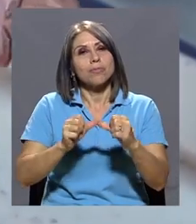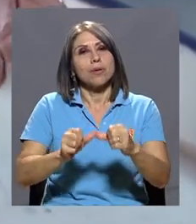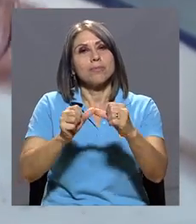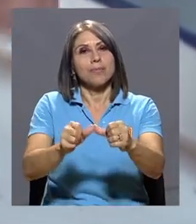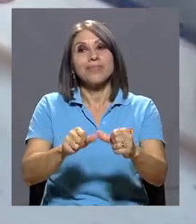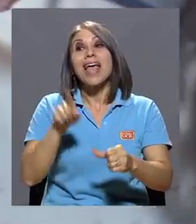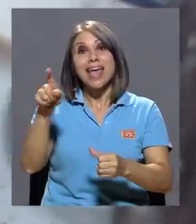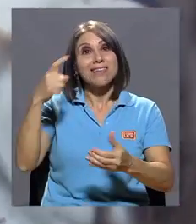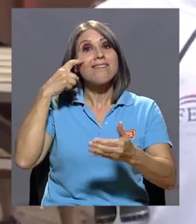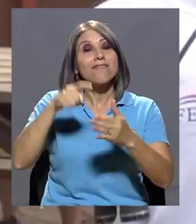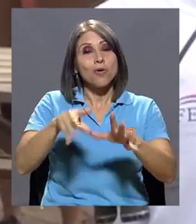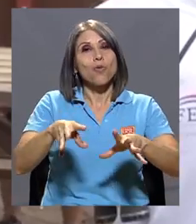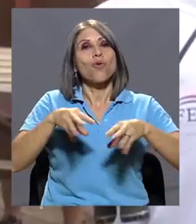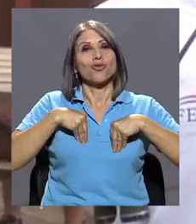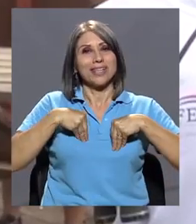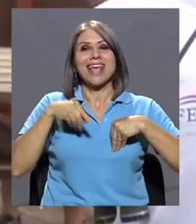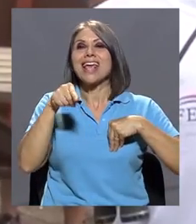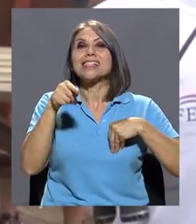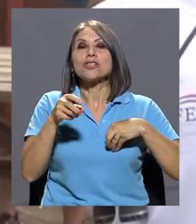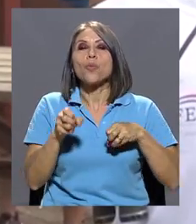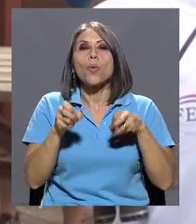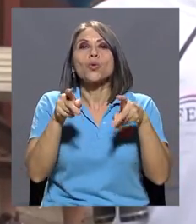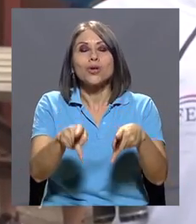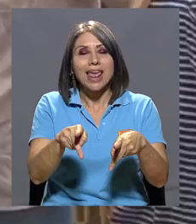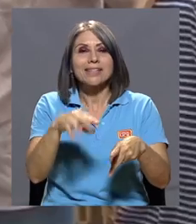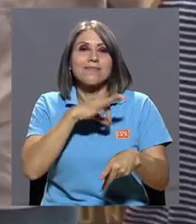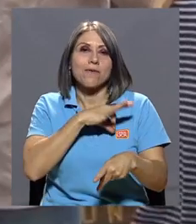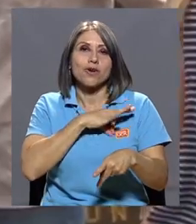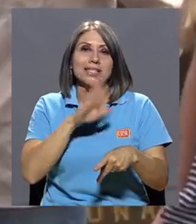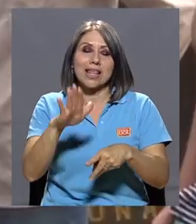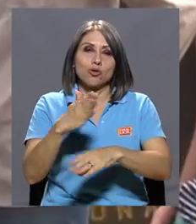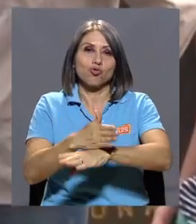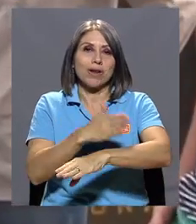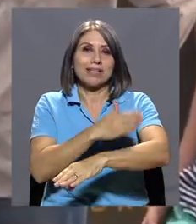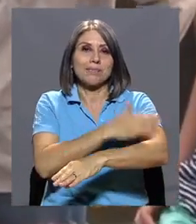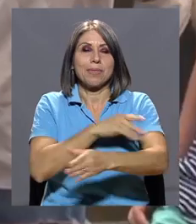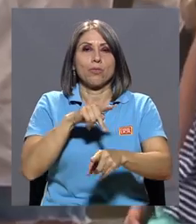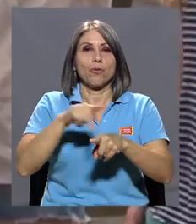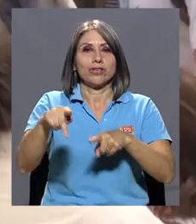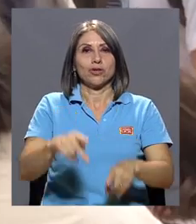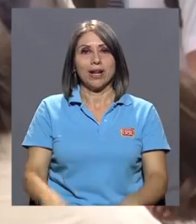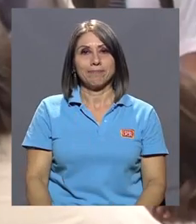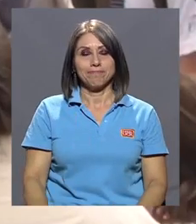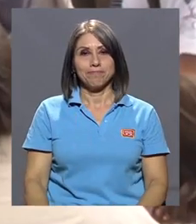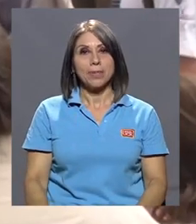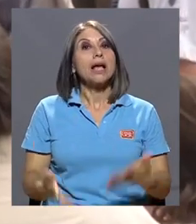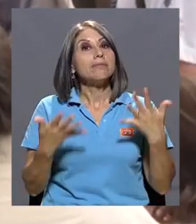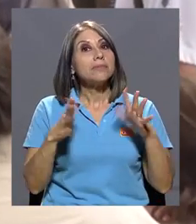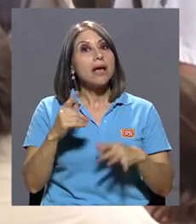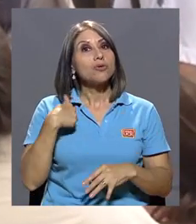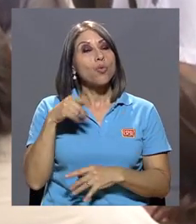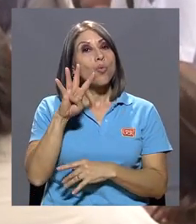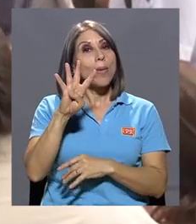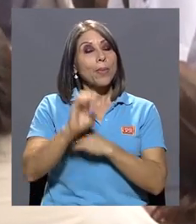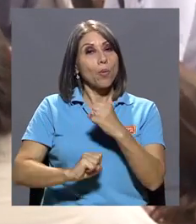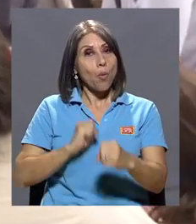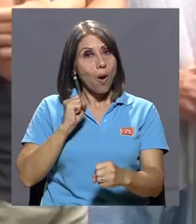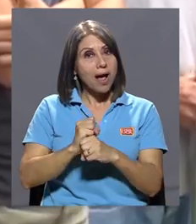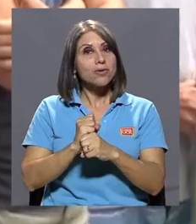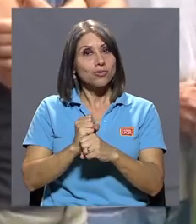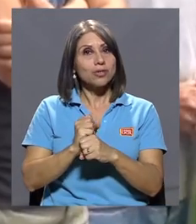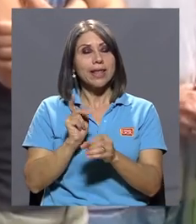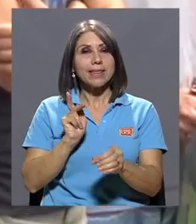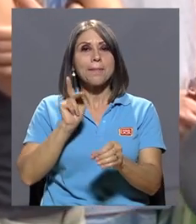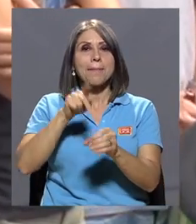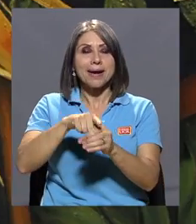reconoce que han sido oportunidades que han favorecido su crecimiento profesional. Yo tengo cuatro años de